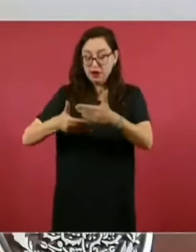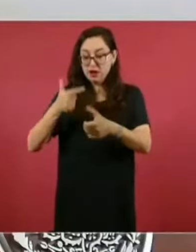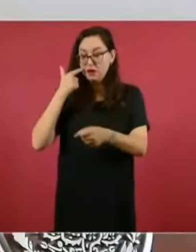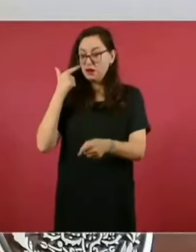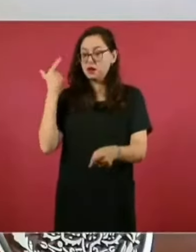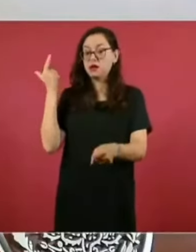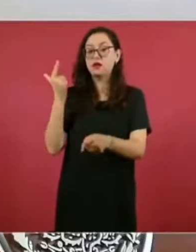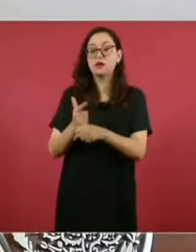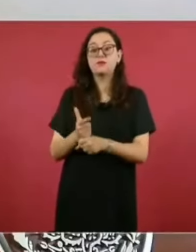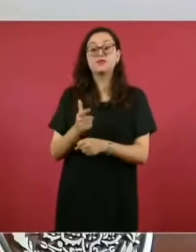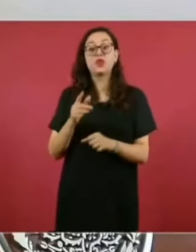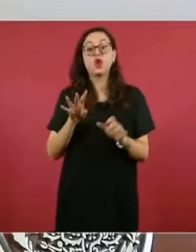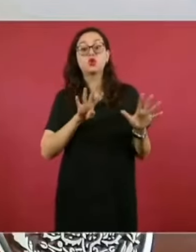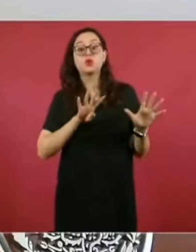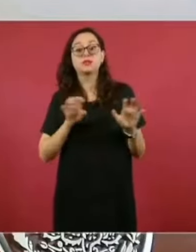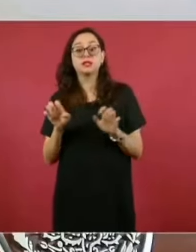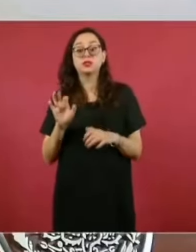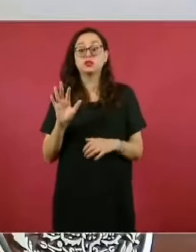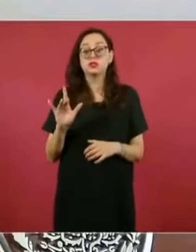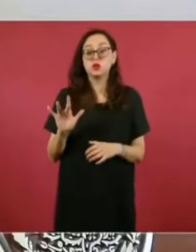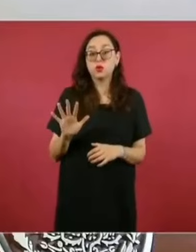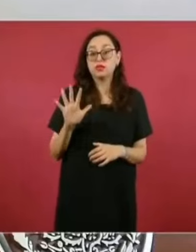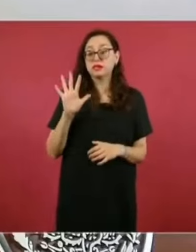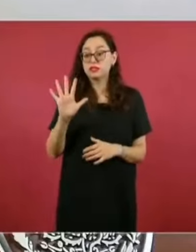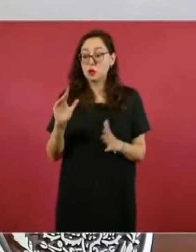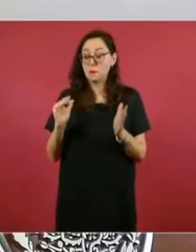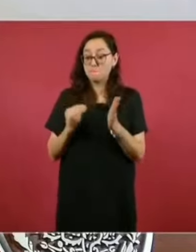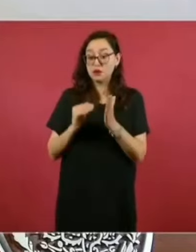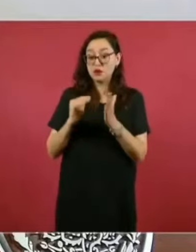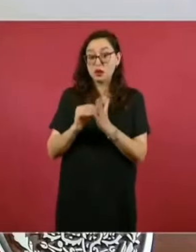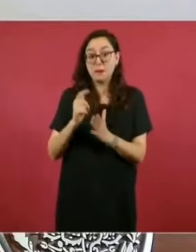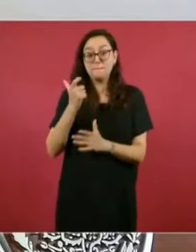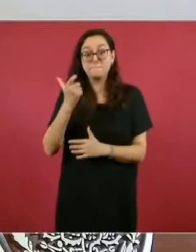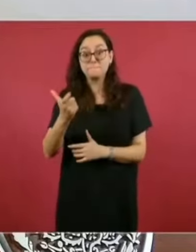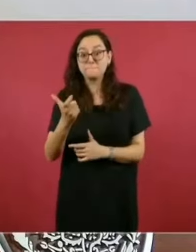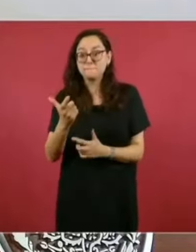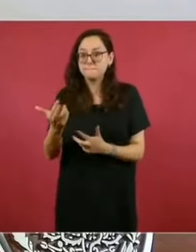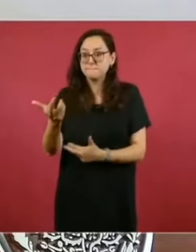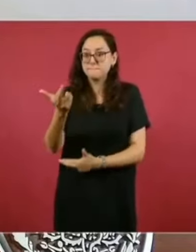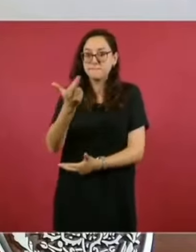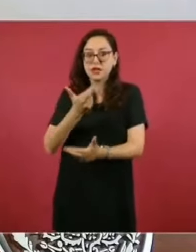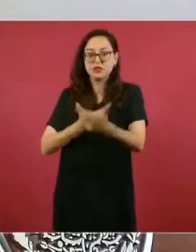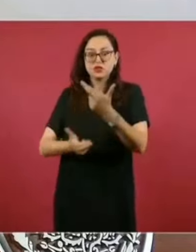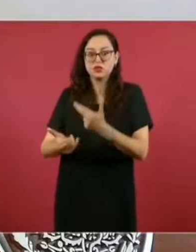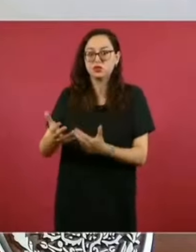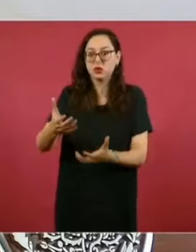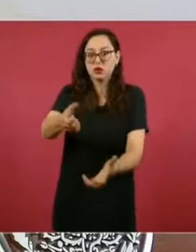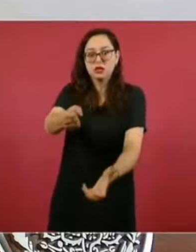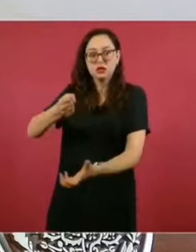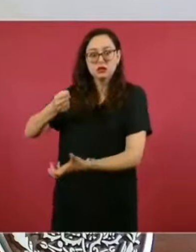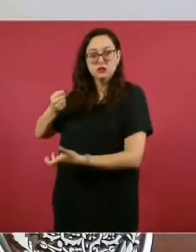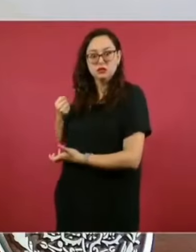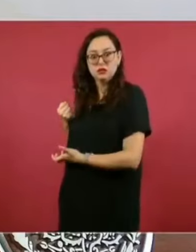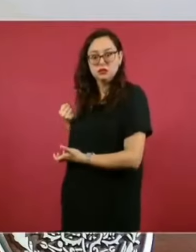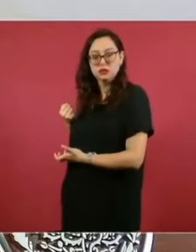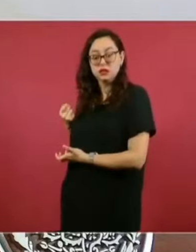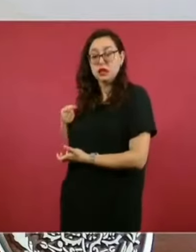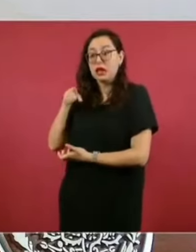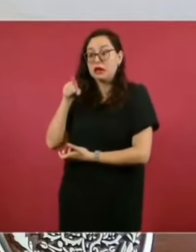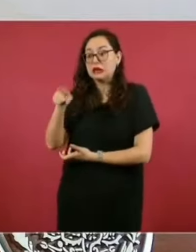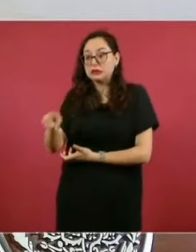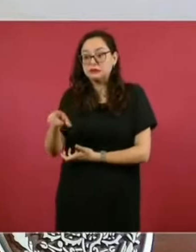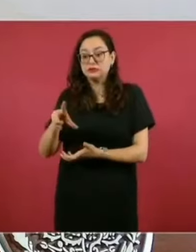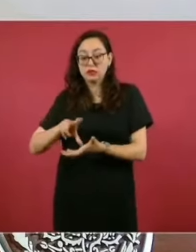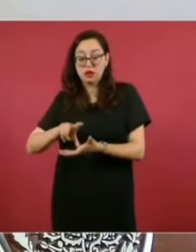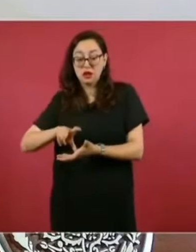recuperación de 955 millones de pesos de recursos públicos que habían sido invertidos